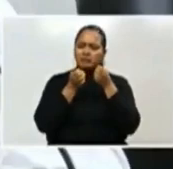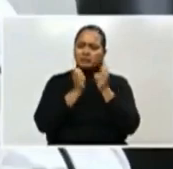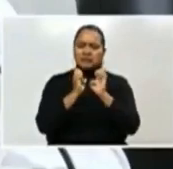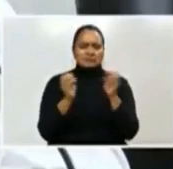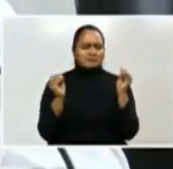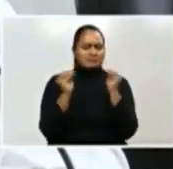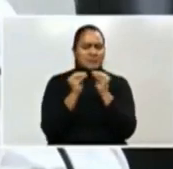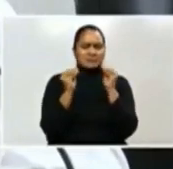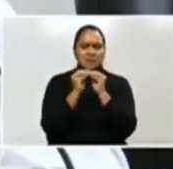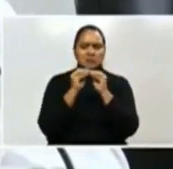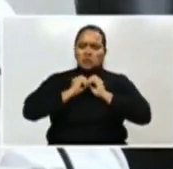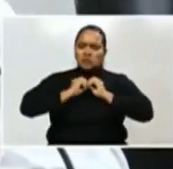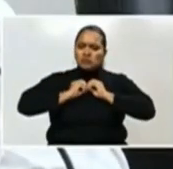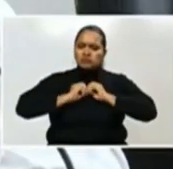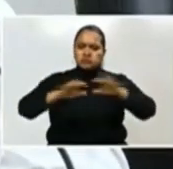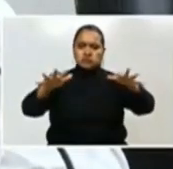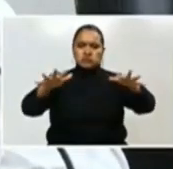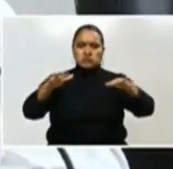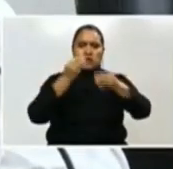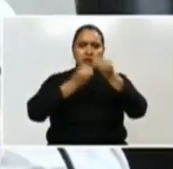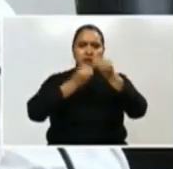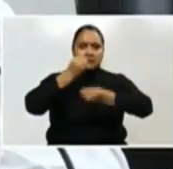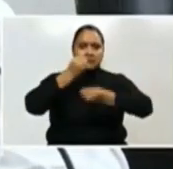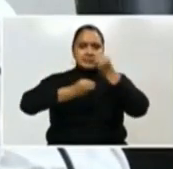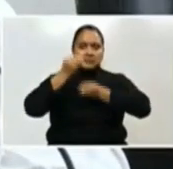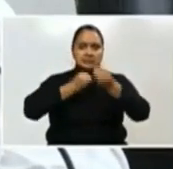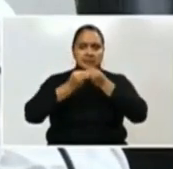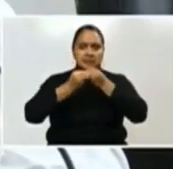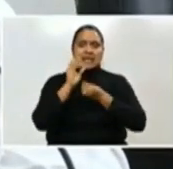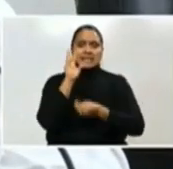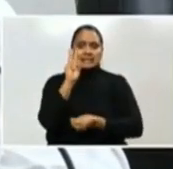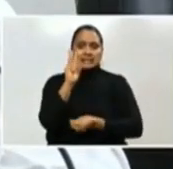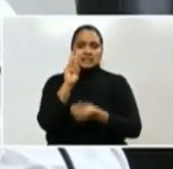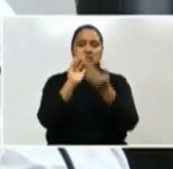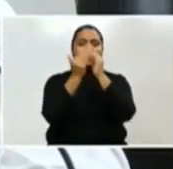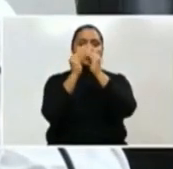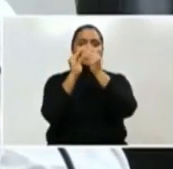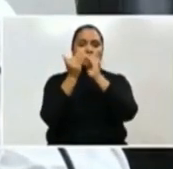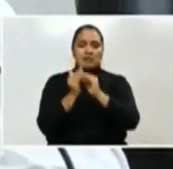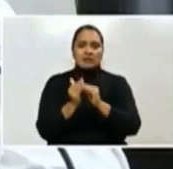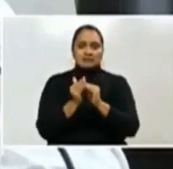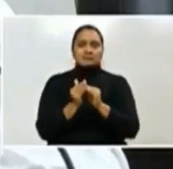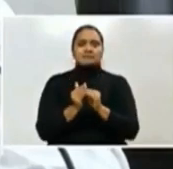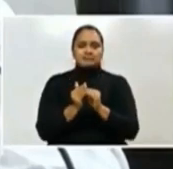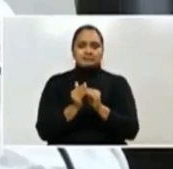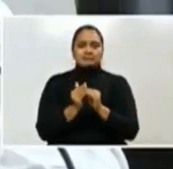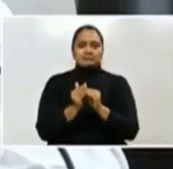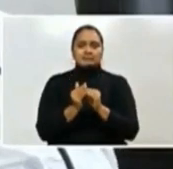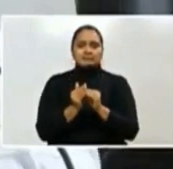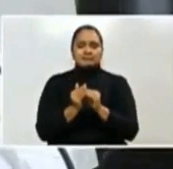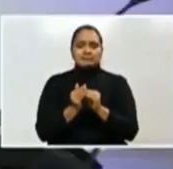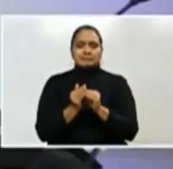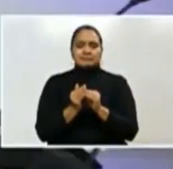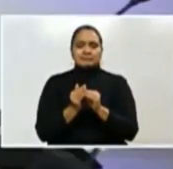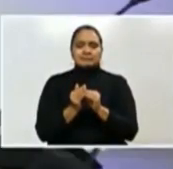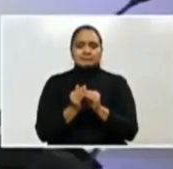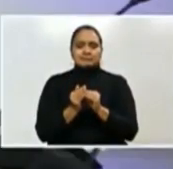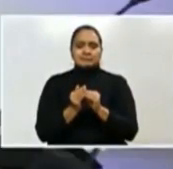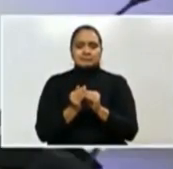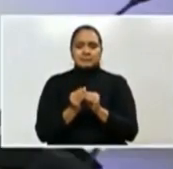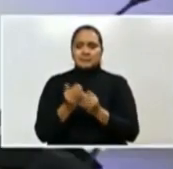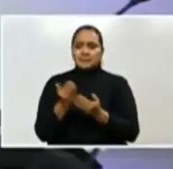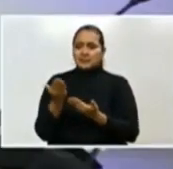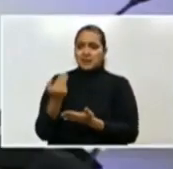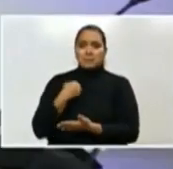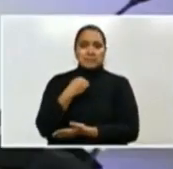masiva de estos alimentos en las seis ciudades que se han priorizado. Muy bien. Ministra